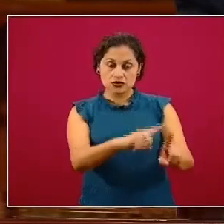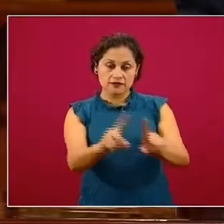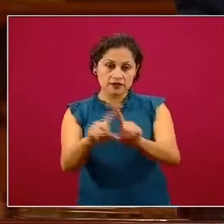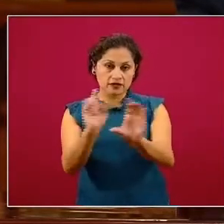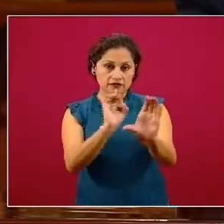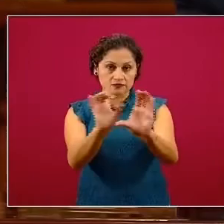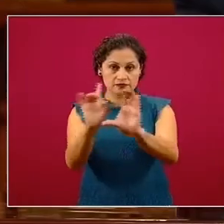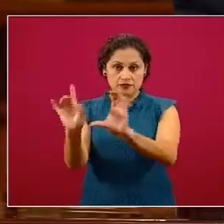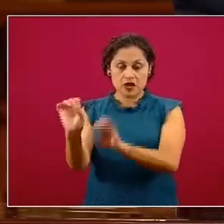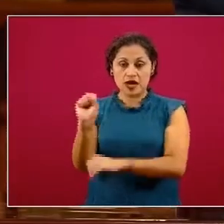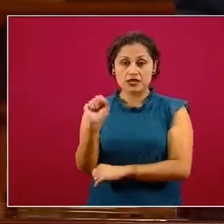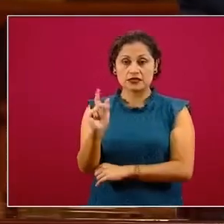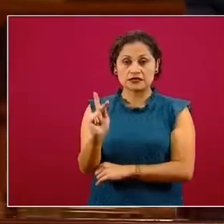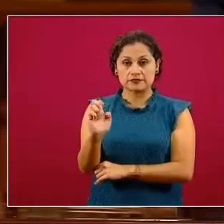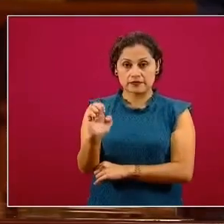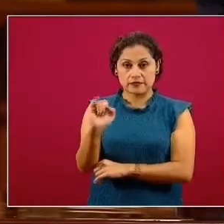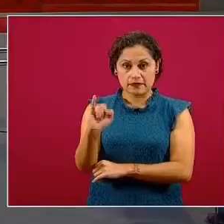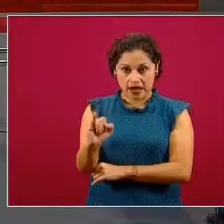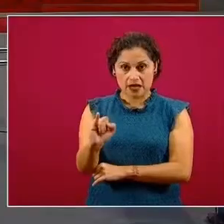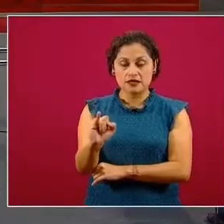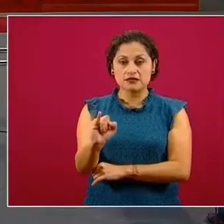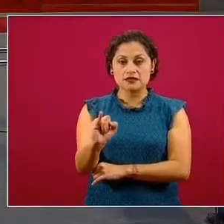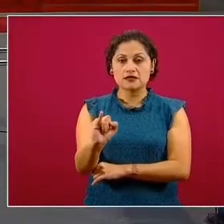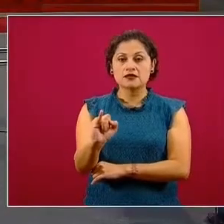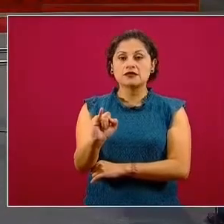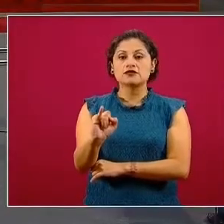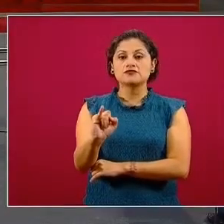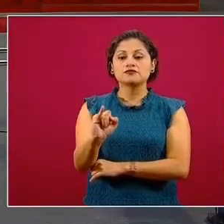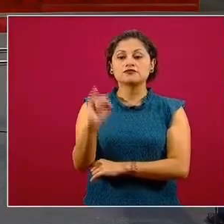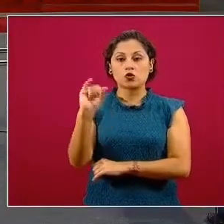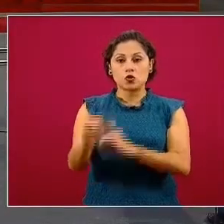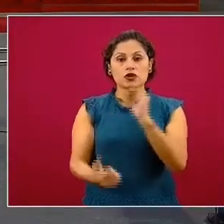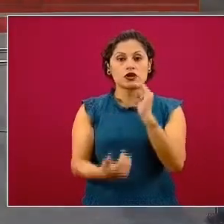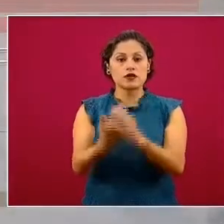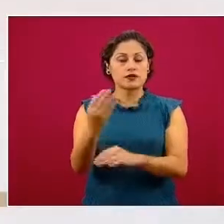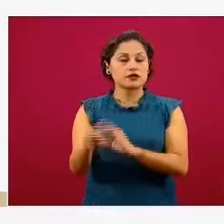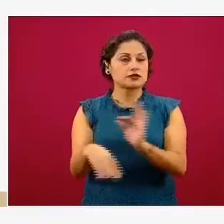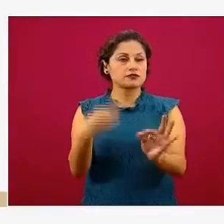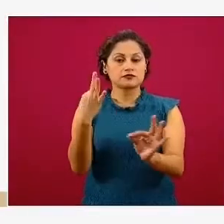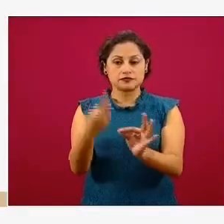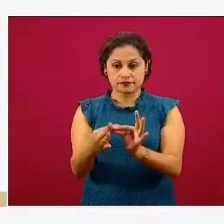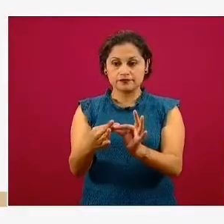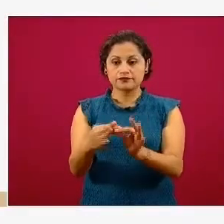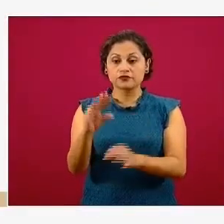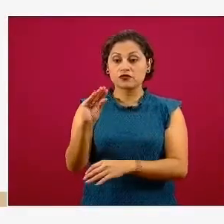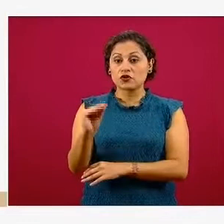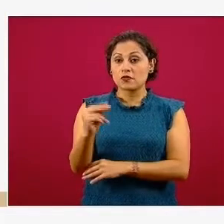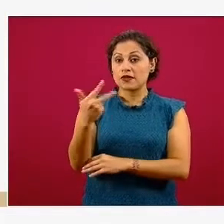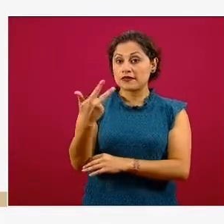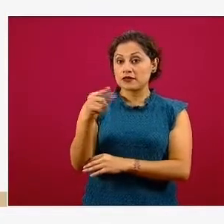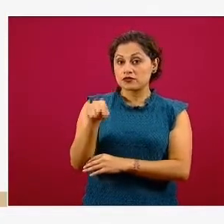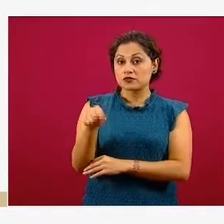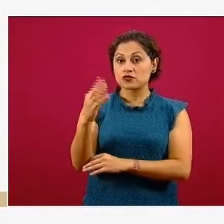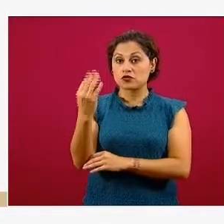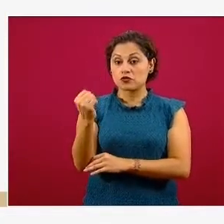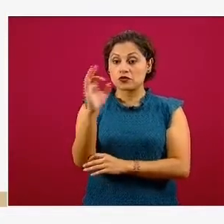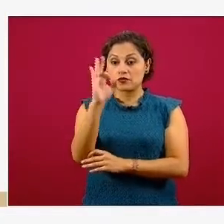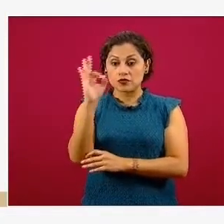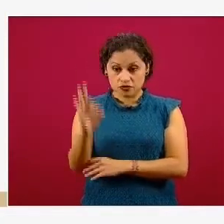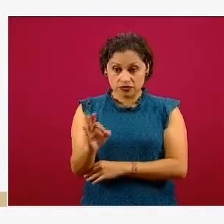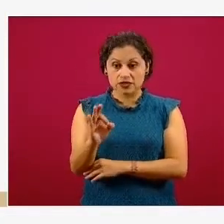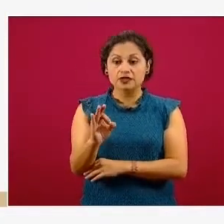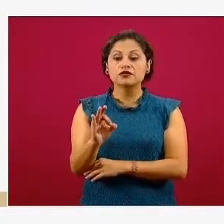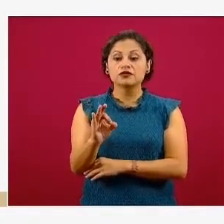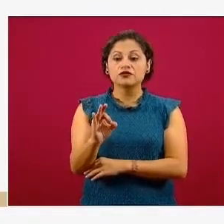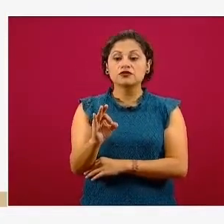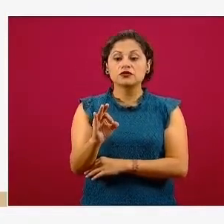cuales se materializaron esta mañana. Sin embargo, bueno, el 98.9% se materializaron, pero el 1.1%, que